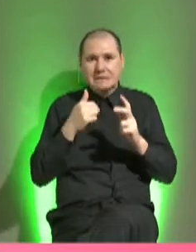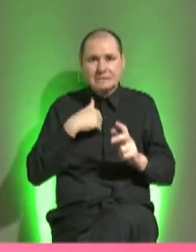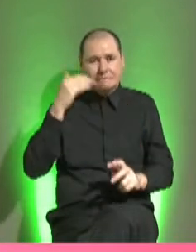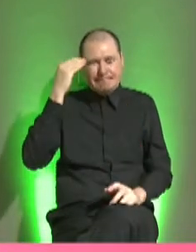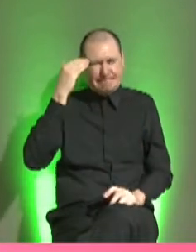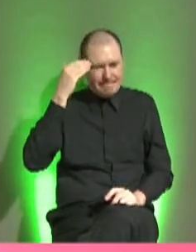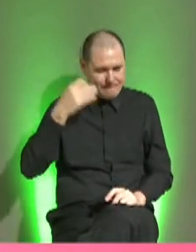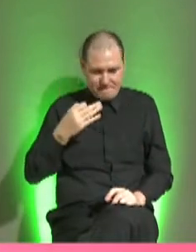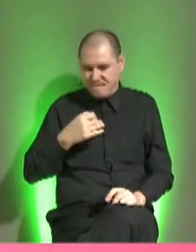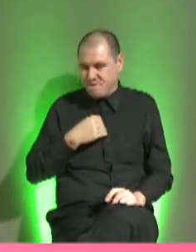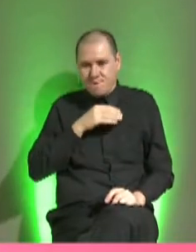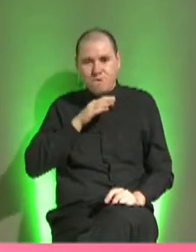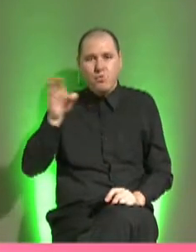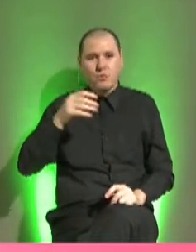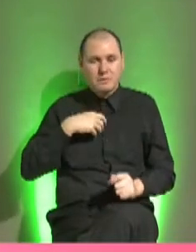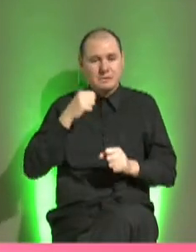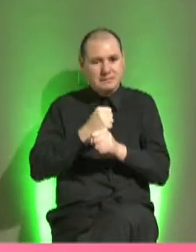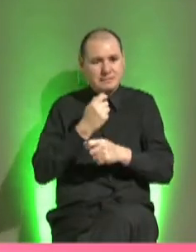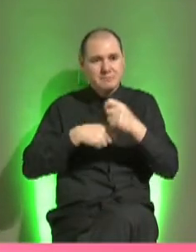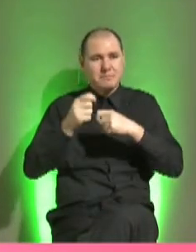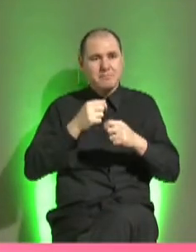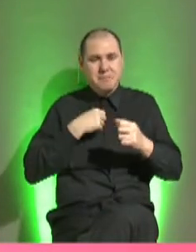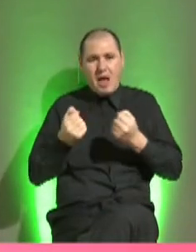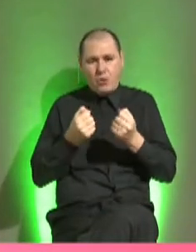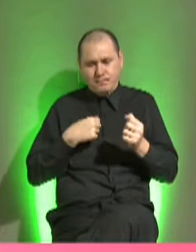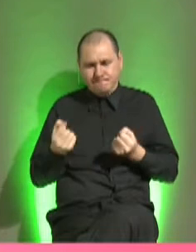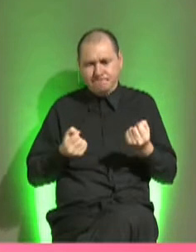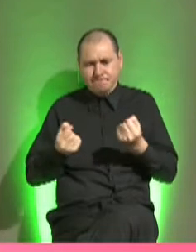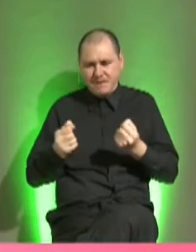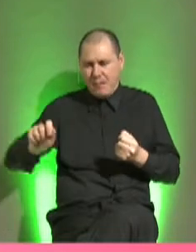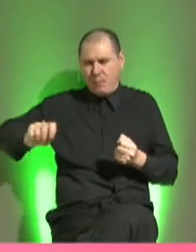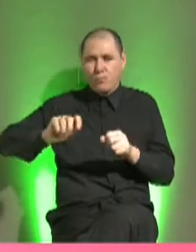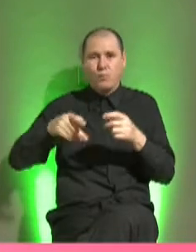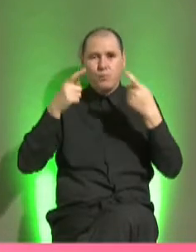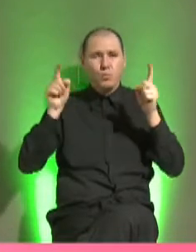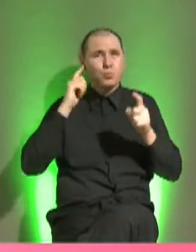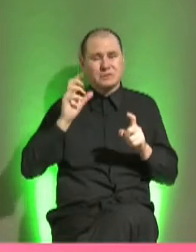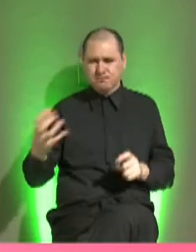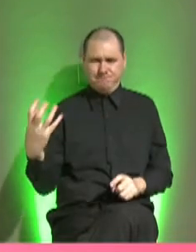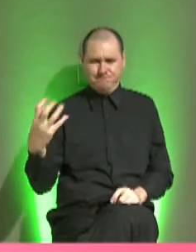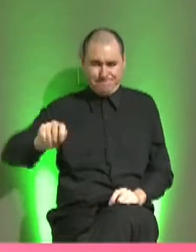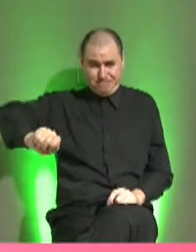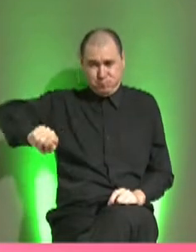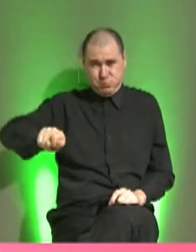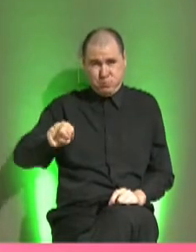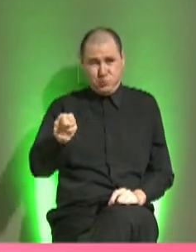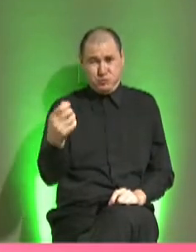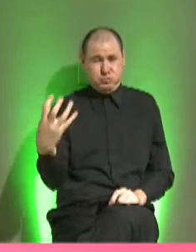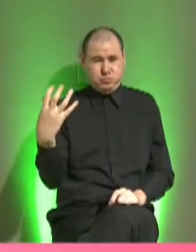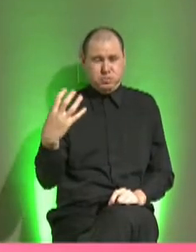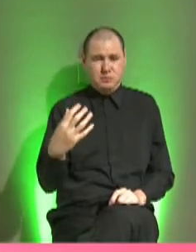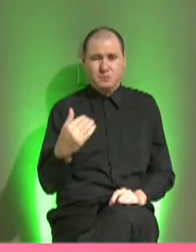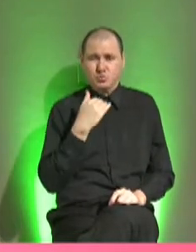emprendedora, y ya me voy, en mi auto chilere, ya me voy así con mi música a todo volumen, en quilombo, ya me iba yo así todo feliz. No